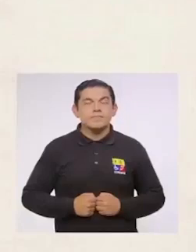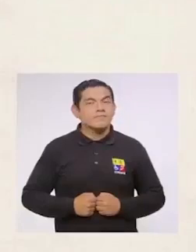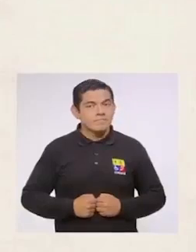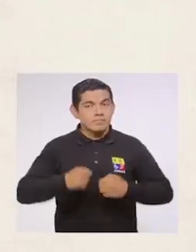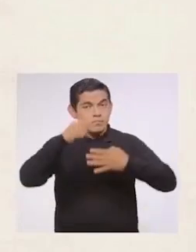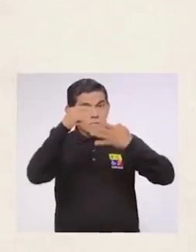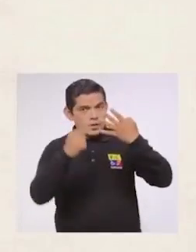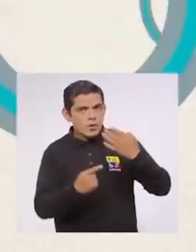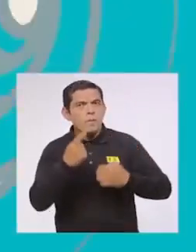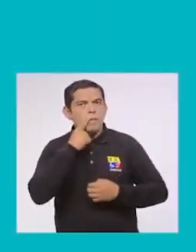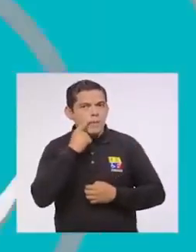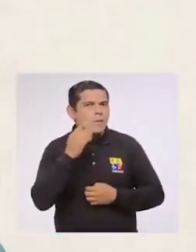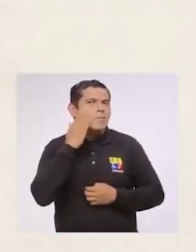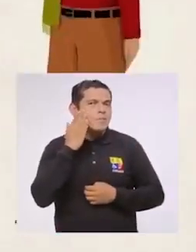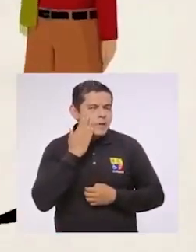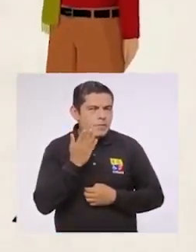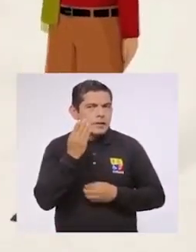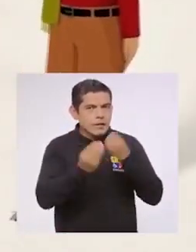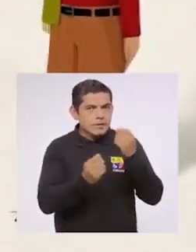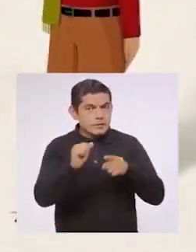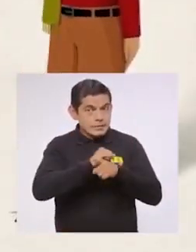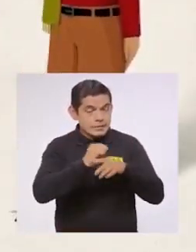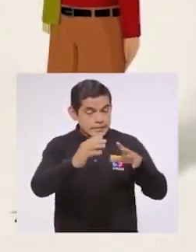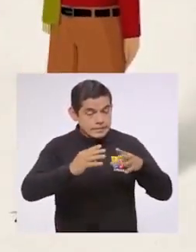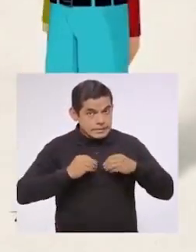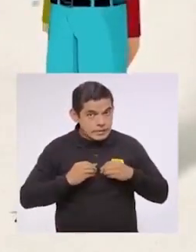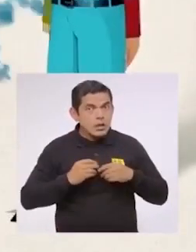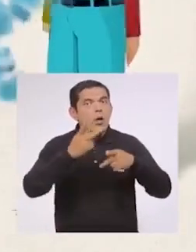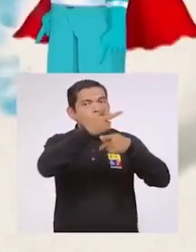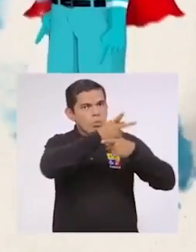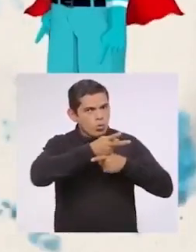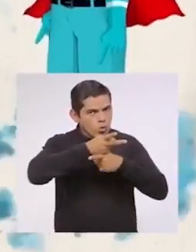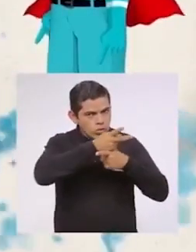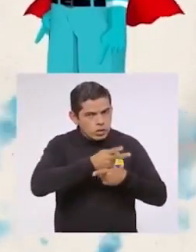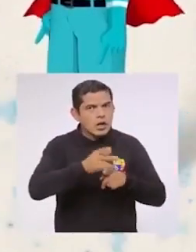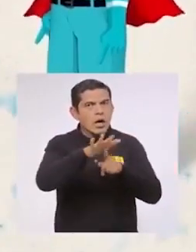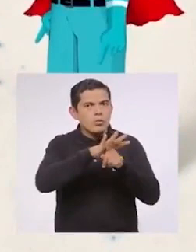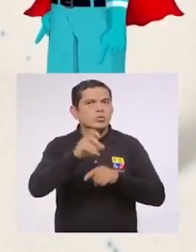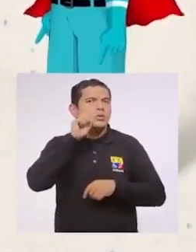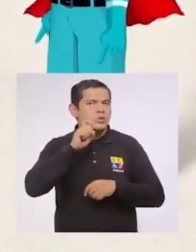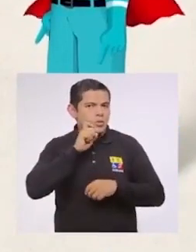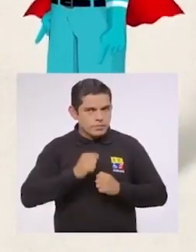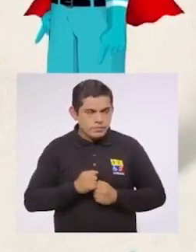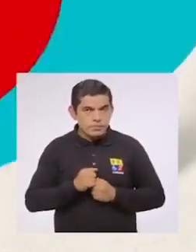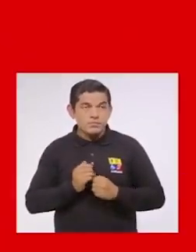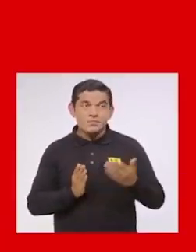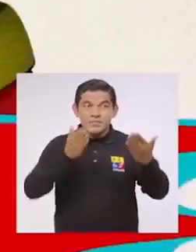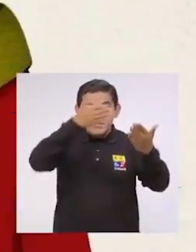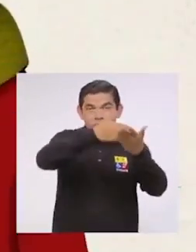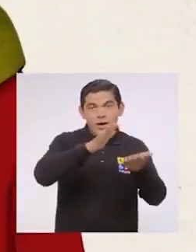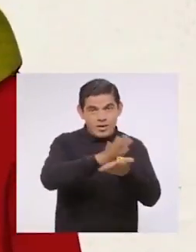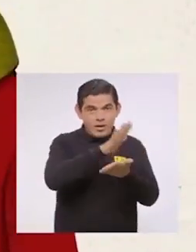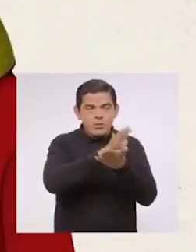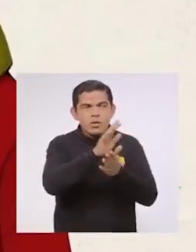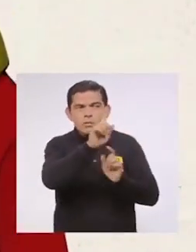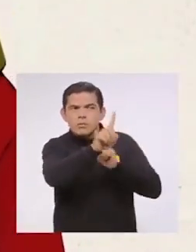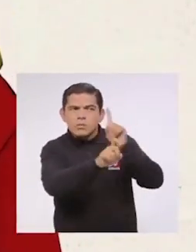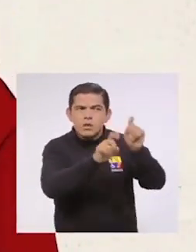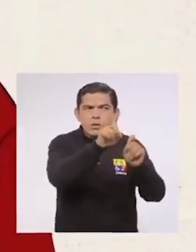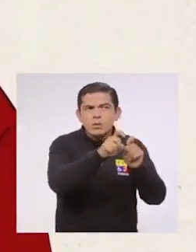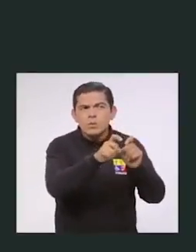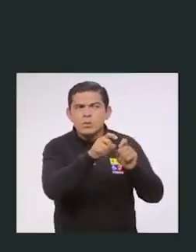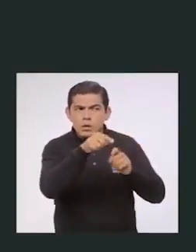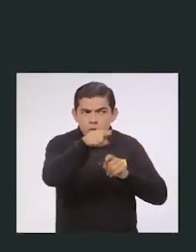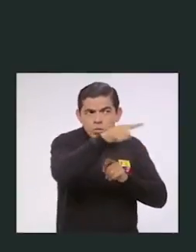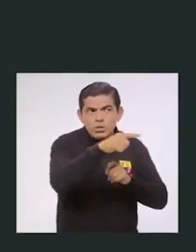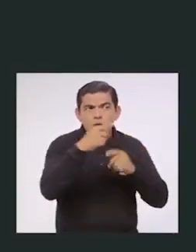Esto es lo que un super padre hace con sus hijos para protegerlos del abuso sexual. Pregunta en la escuela de